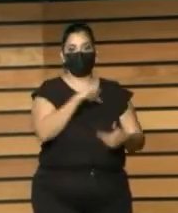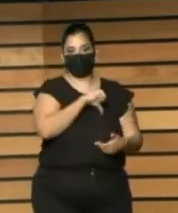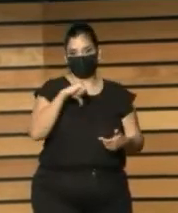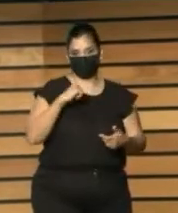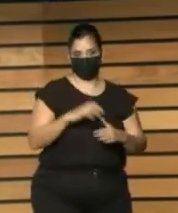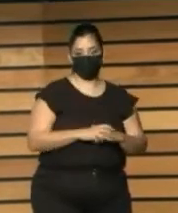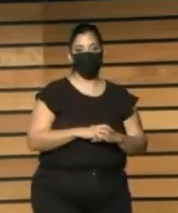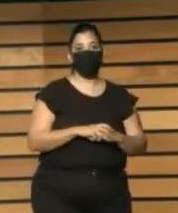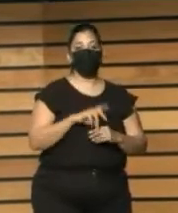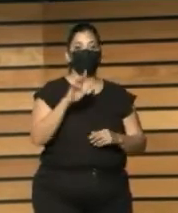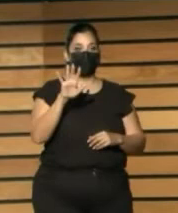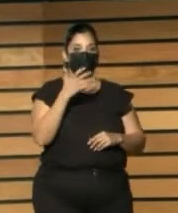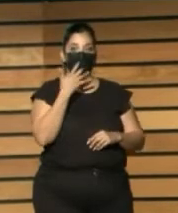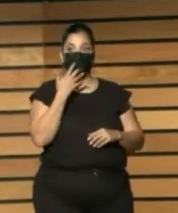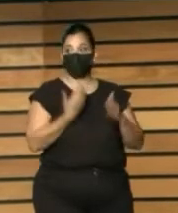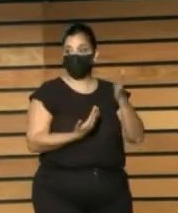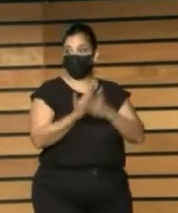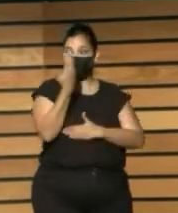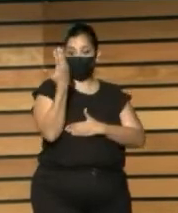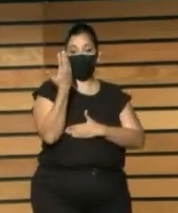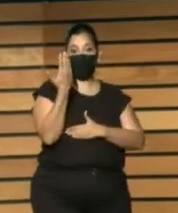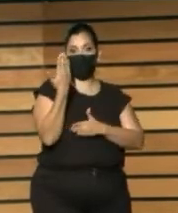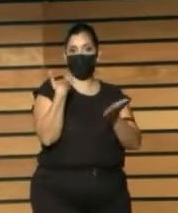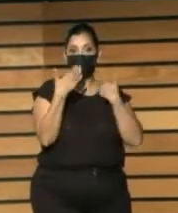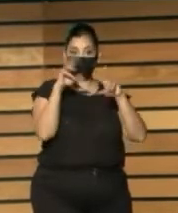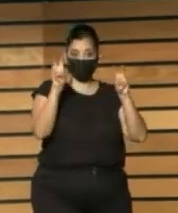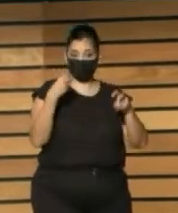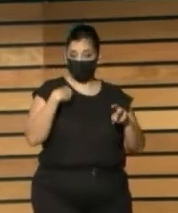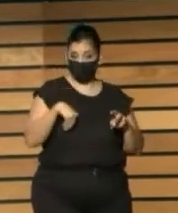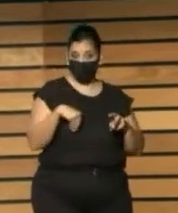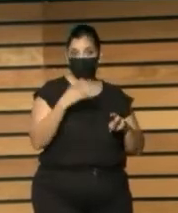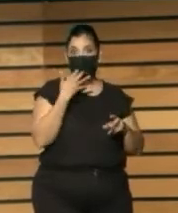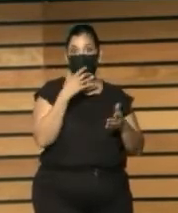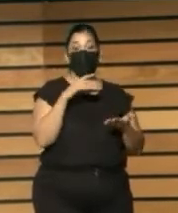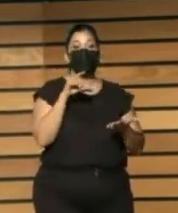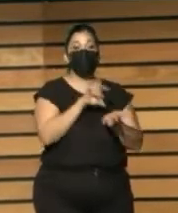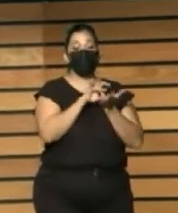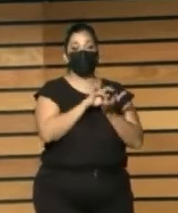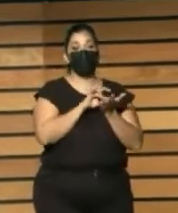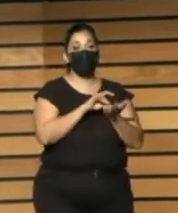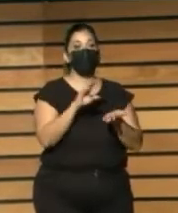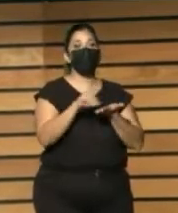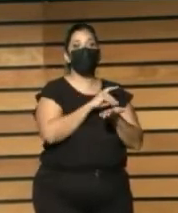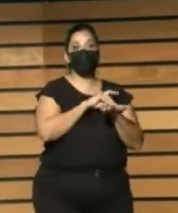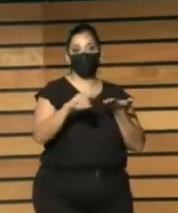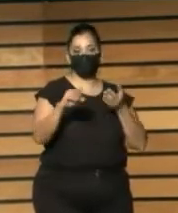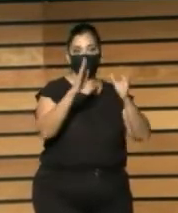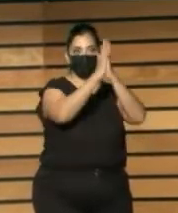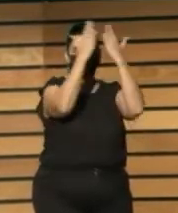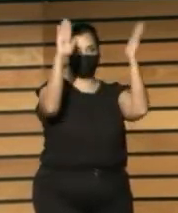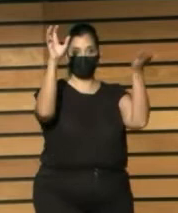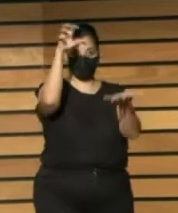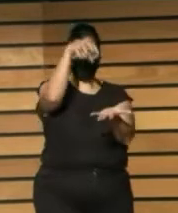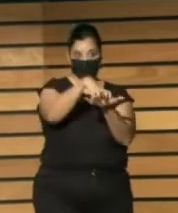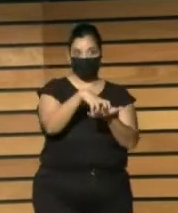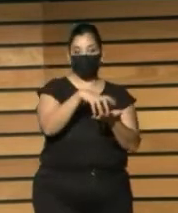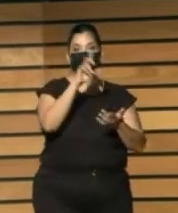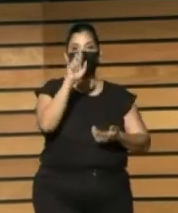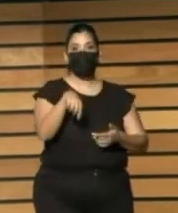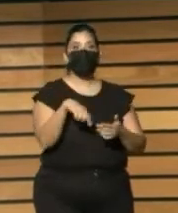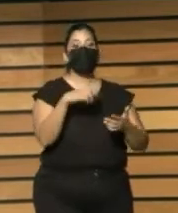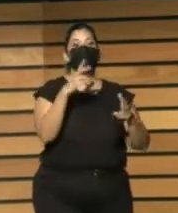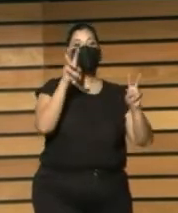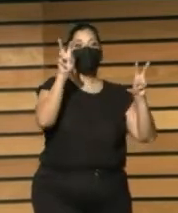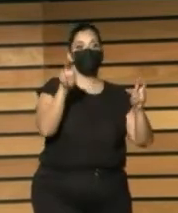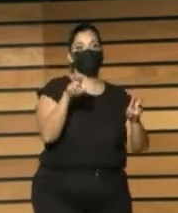salido esta mañana como los servicios digitales de las bibliotecas la atención por otros canales cuando